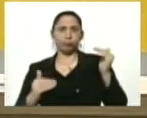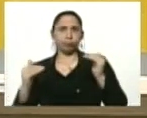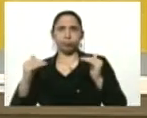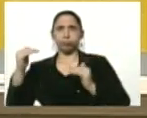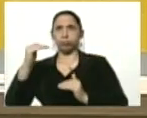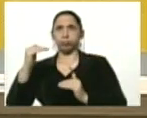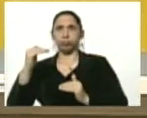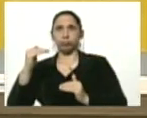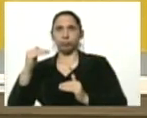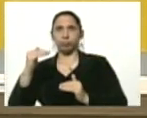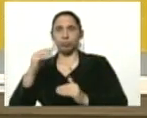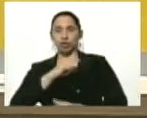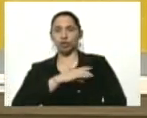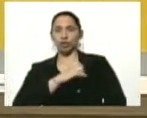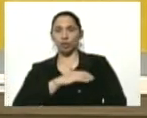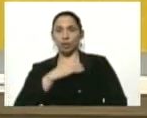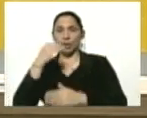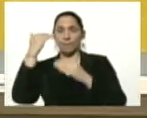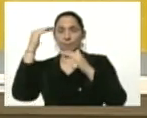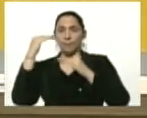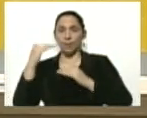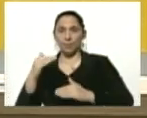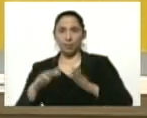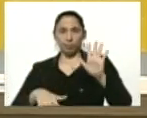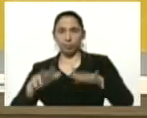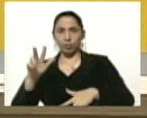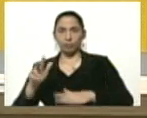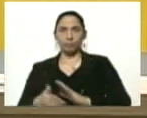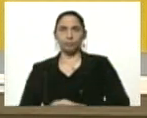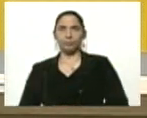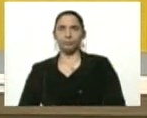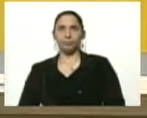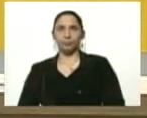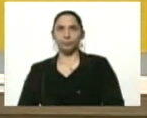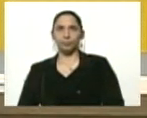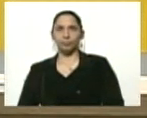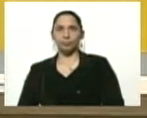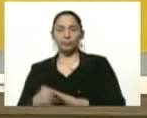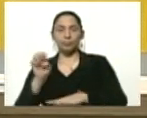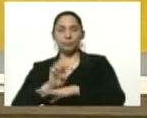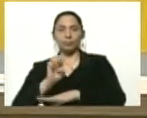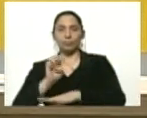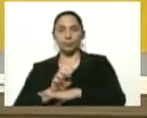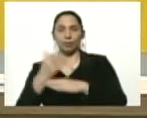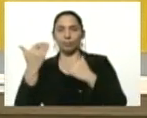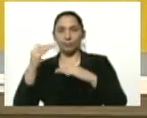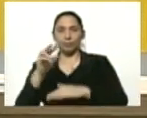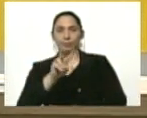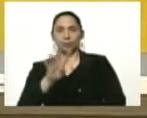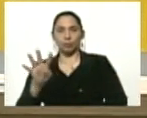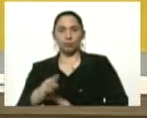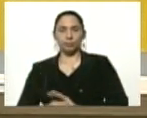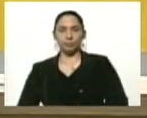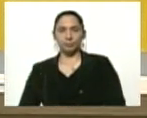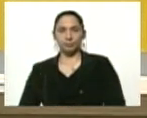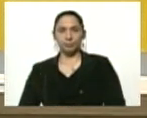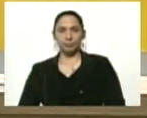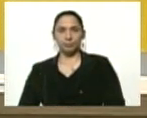bueno Chile está en el puesto número trece Ecuador en el puesto veinticuatro